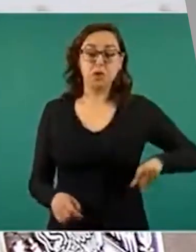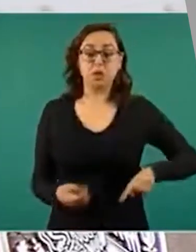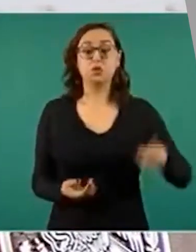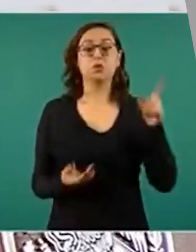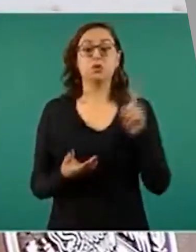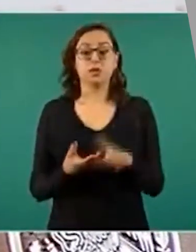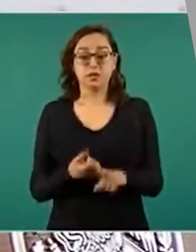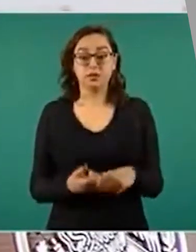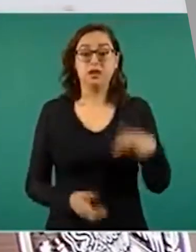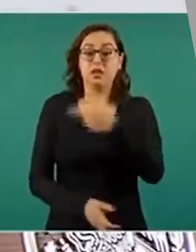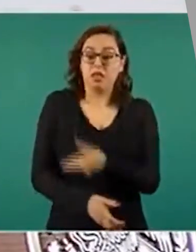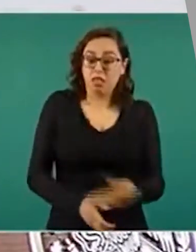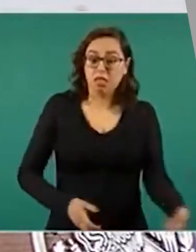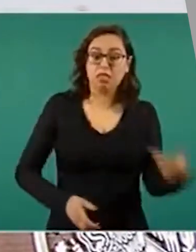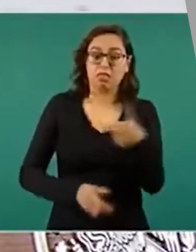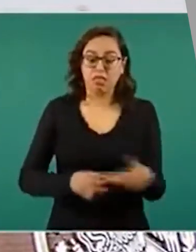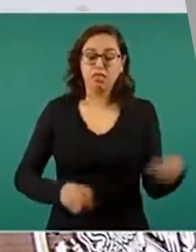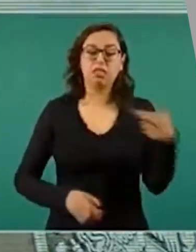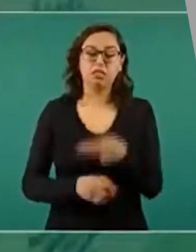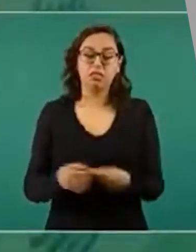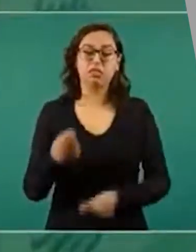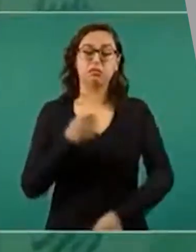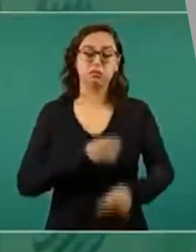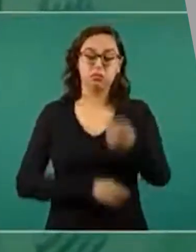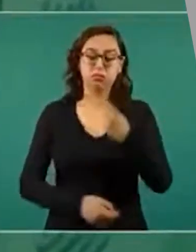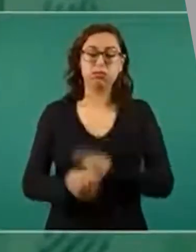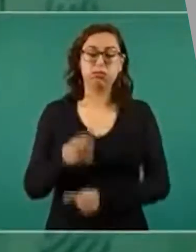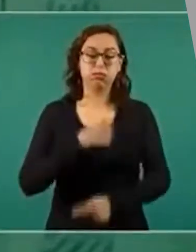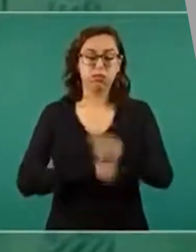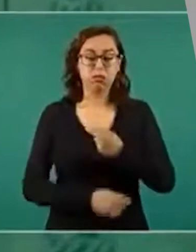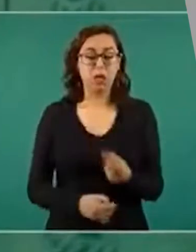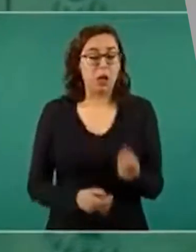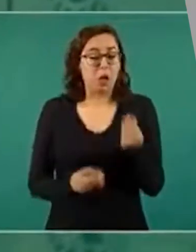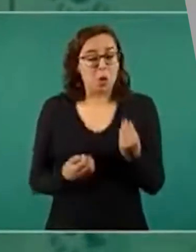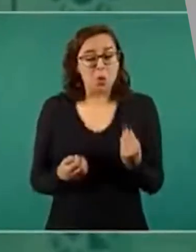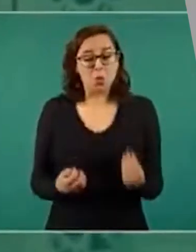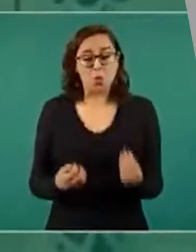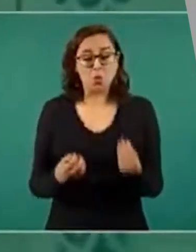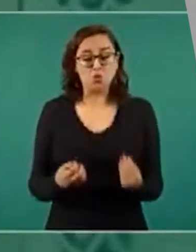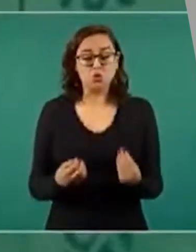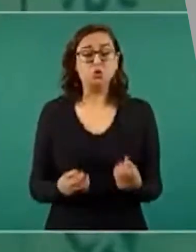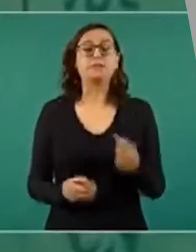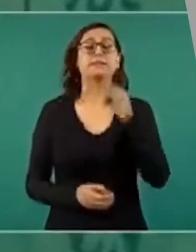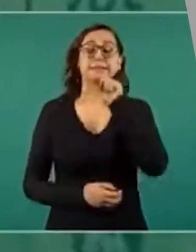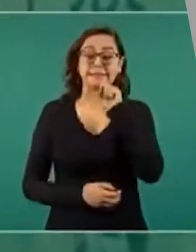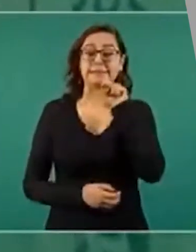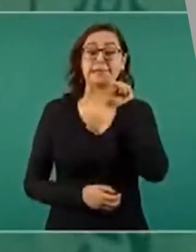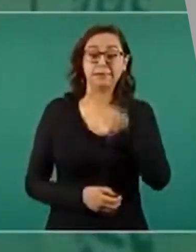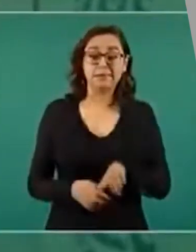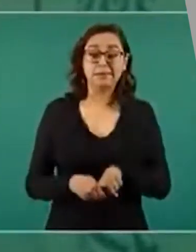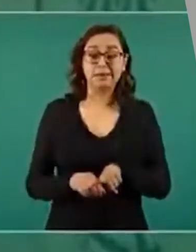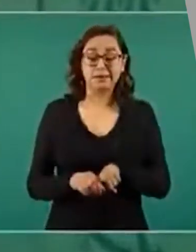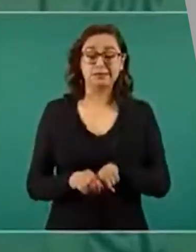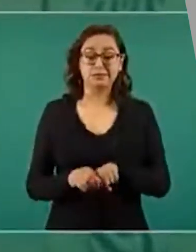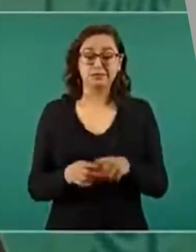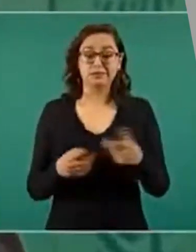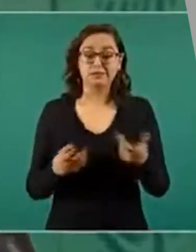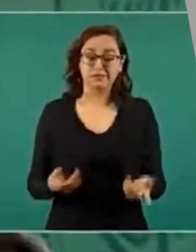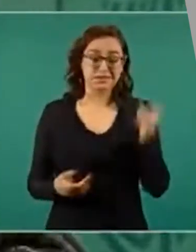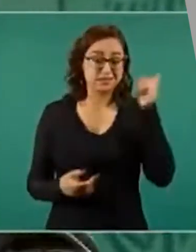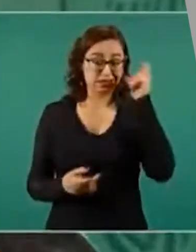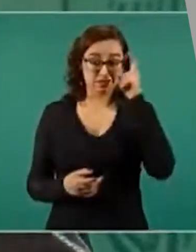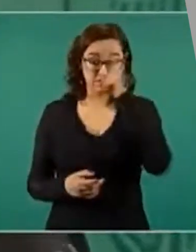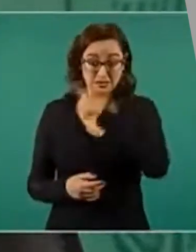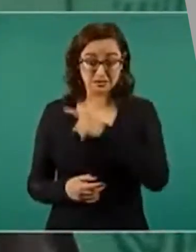Por eso hablé desde el principio que había que levantar al elefante que